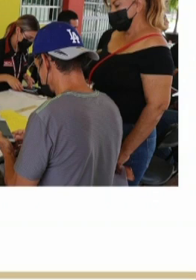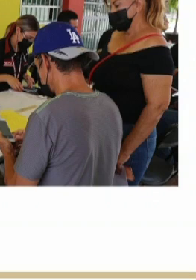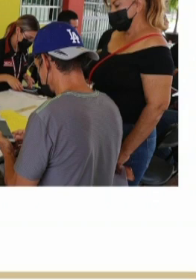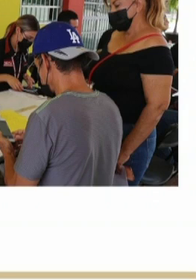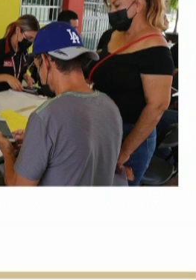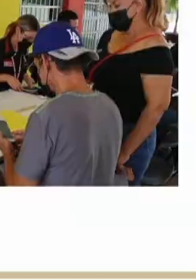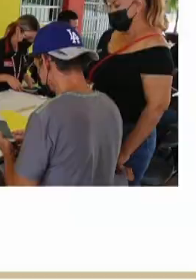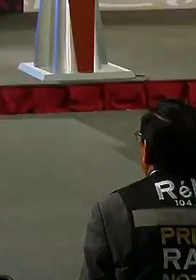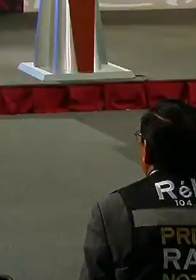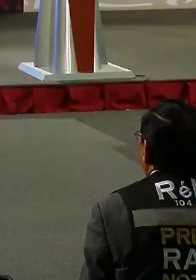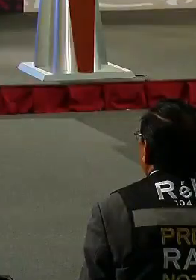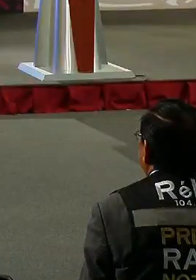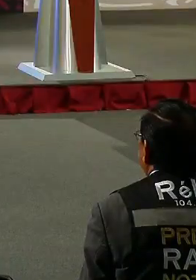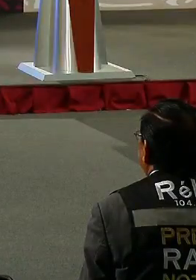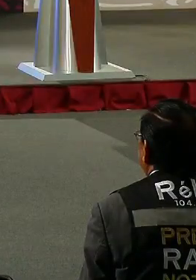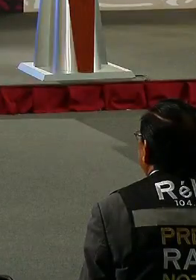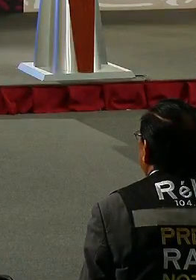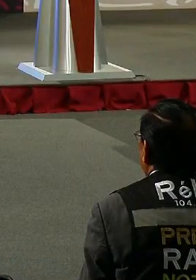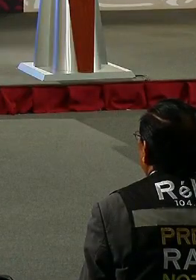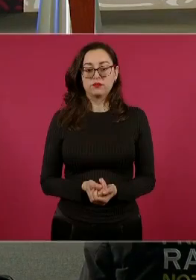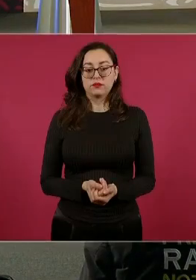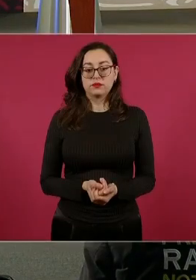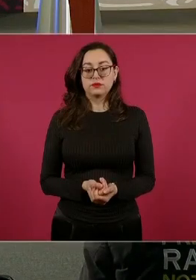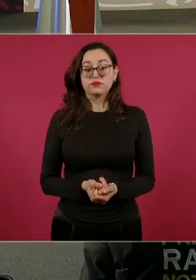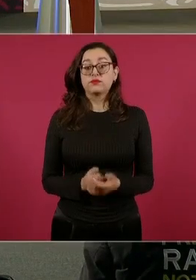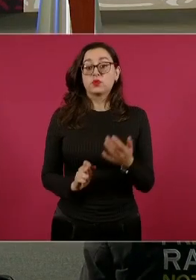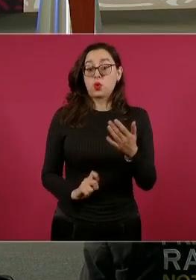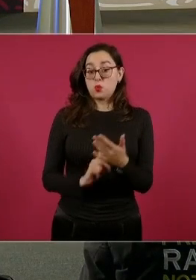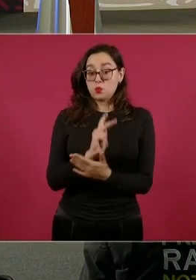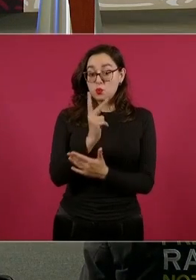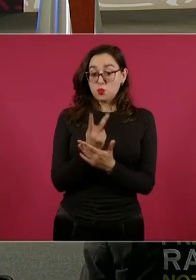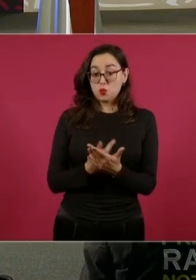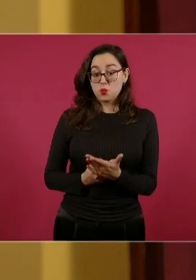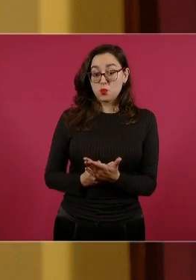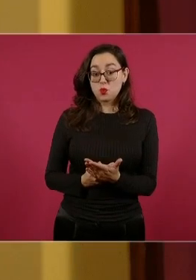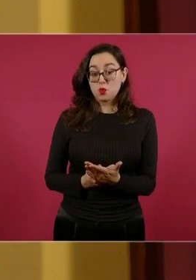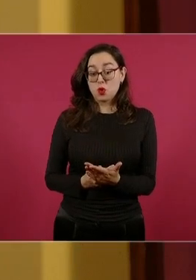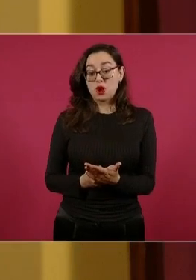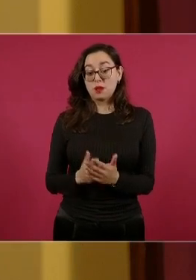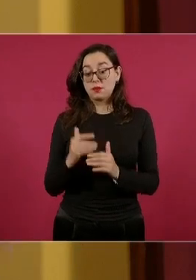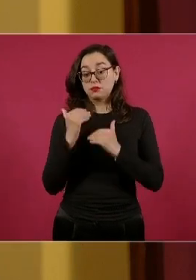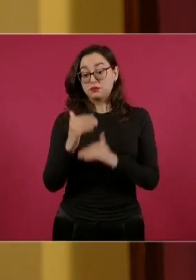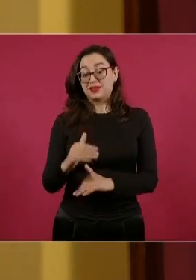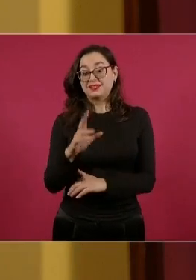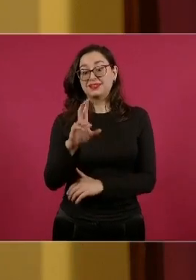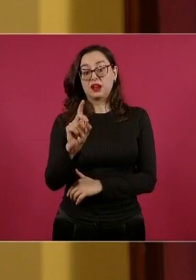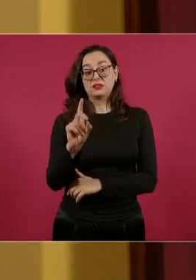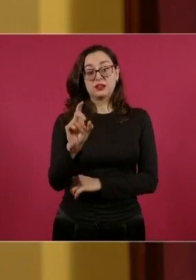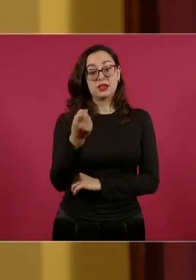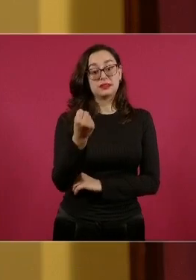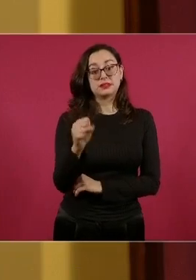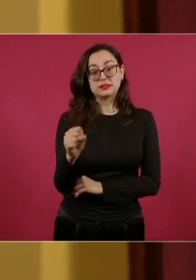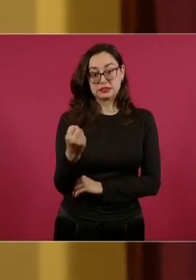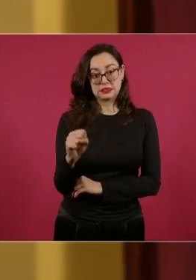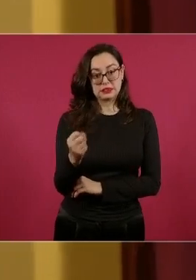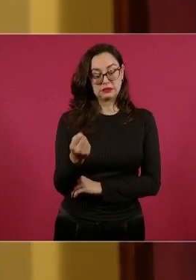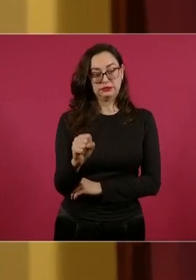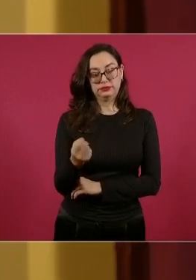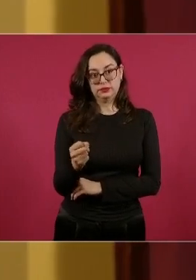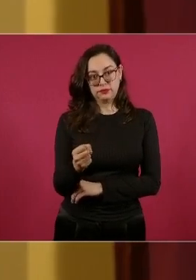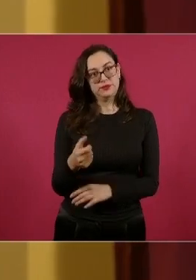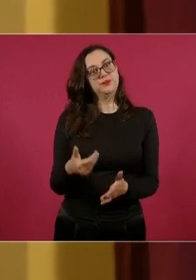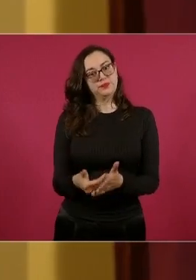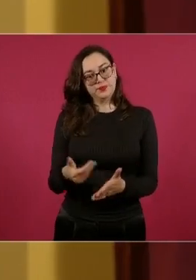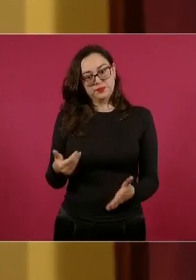pagar este recargo de dos mil 500 pesos por vehículo y pues se les regulariza y